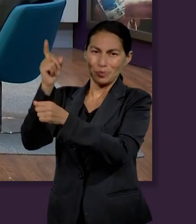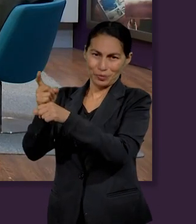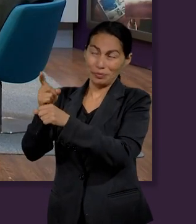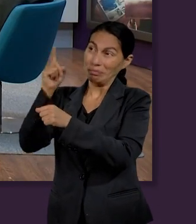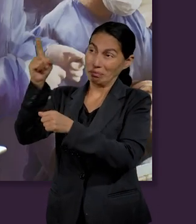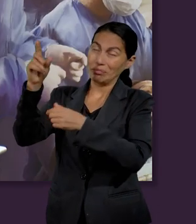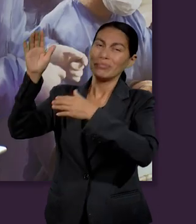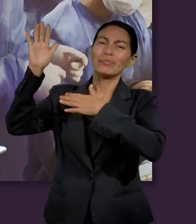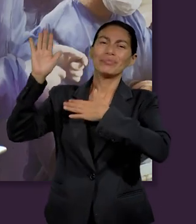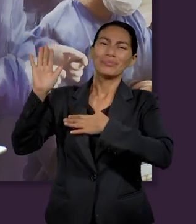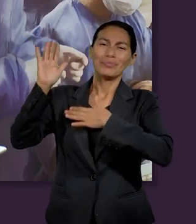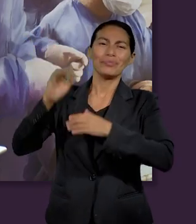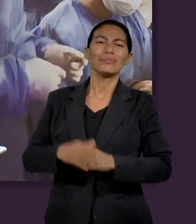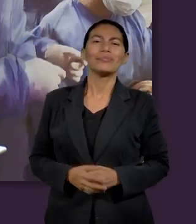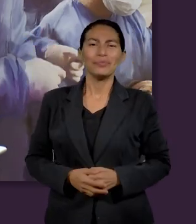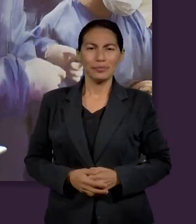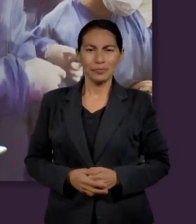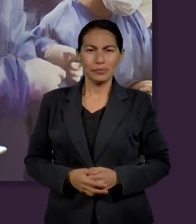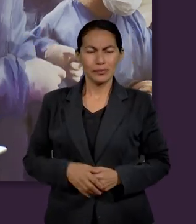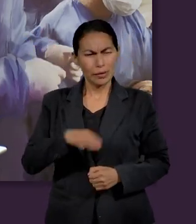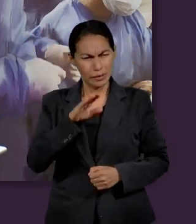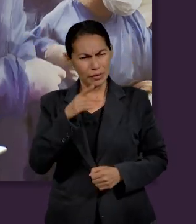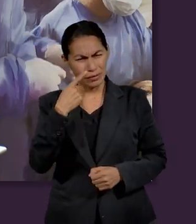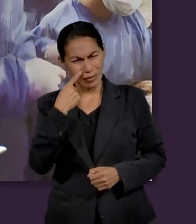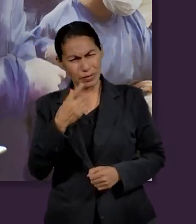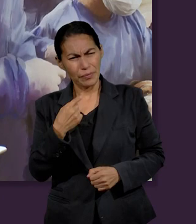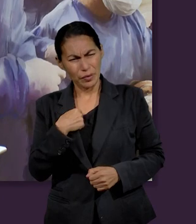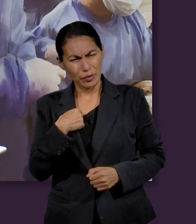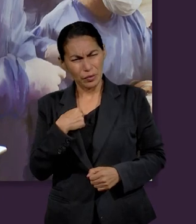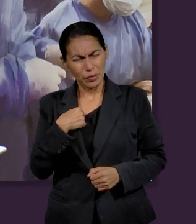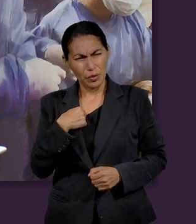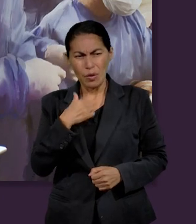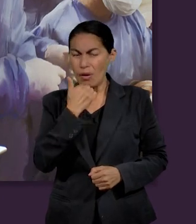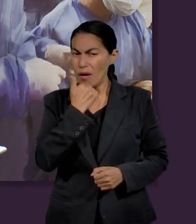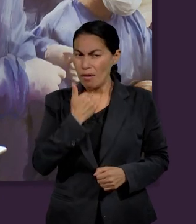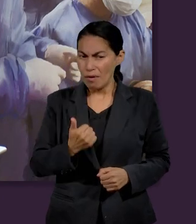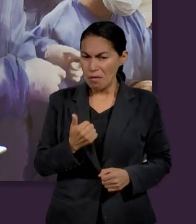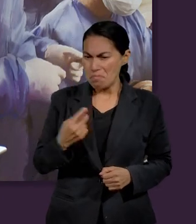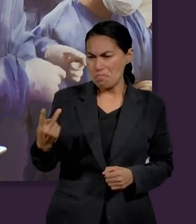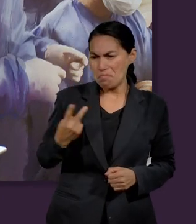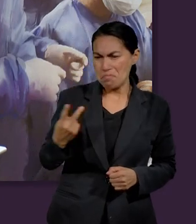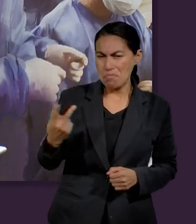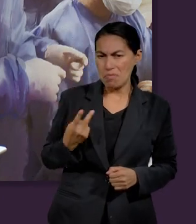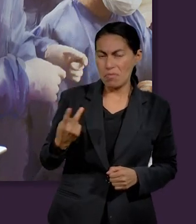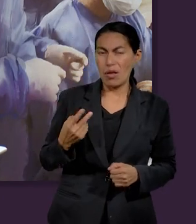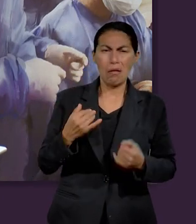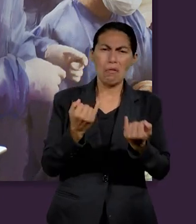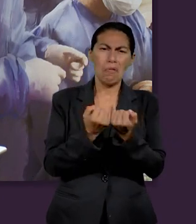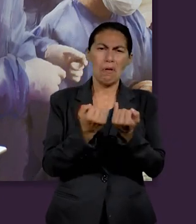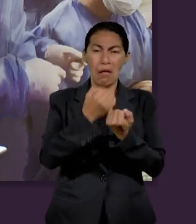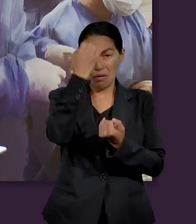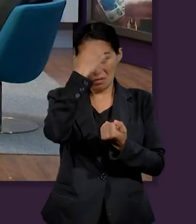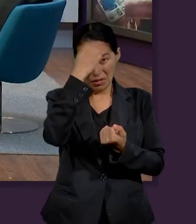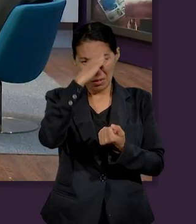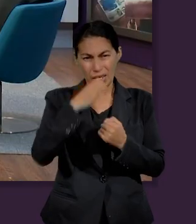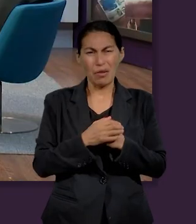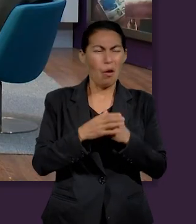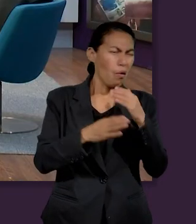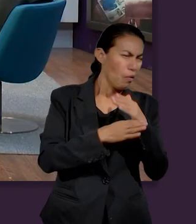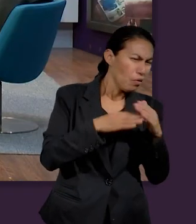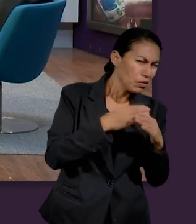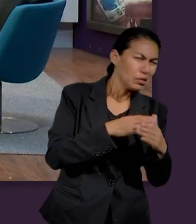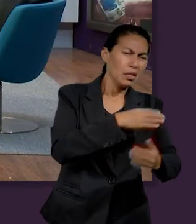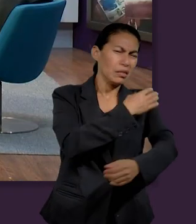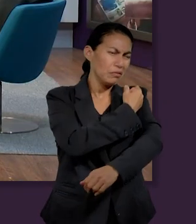que yo me identifico mucho con Abraham porque yo también soy extranjera, tuve que dejar todo lo que tenía, mi casa, mi familia, mis amigos,